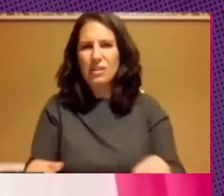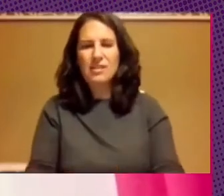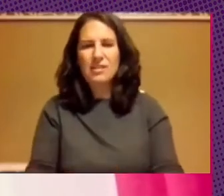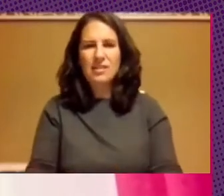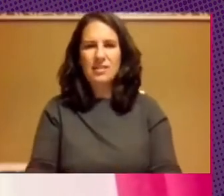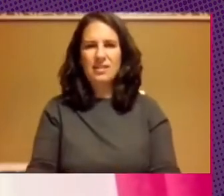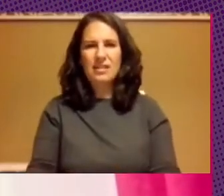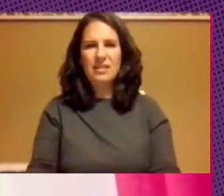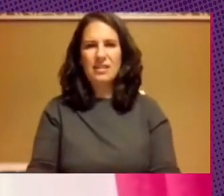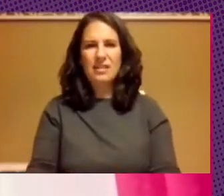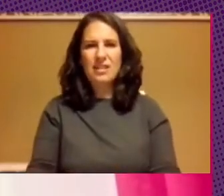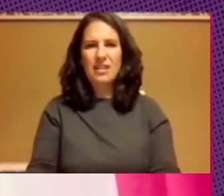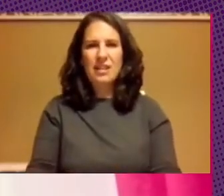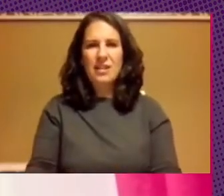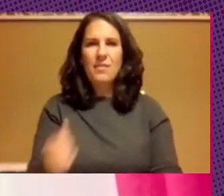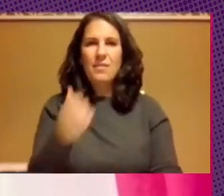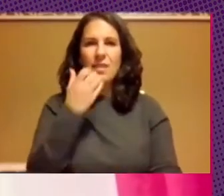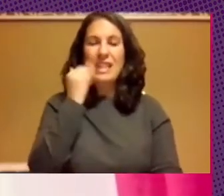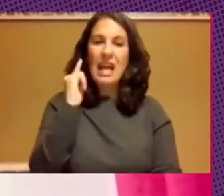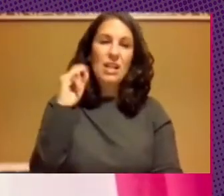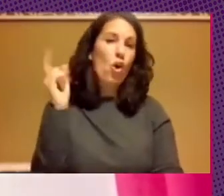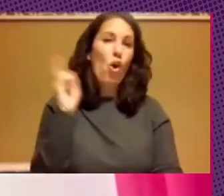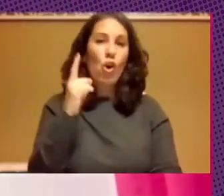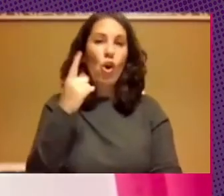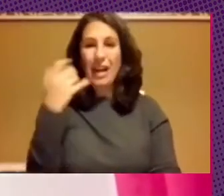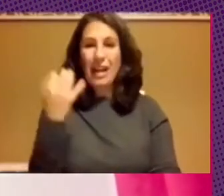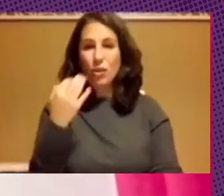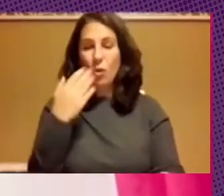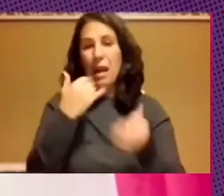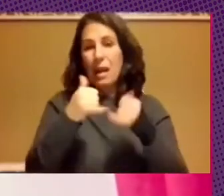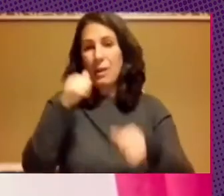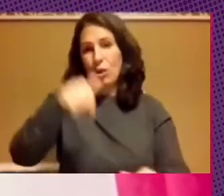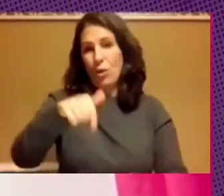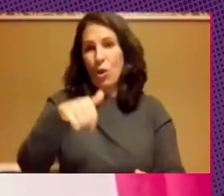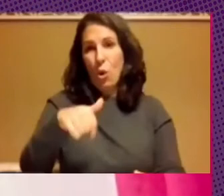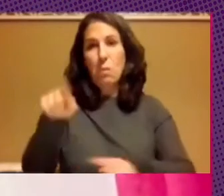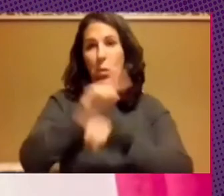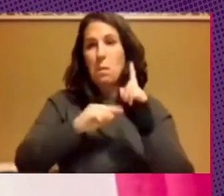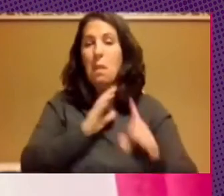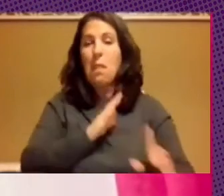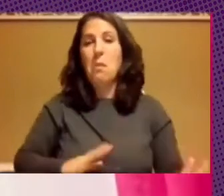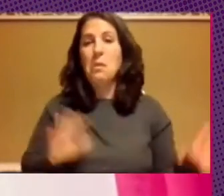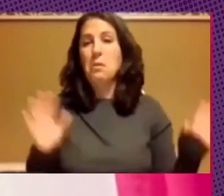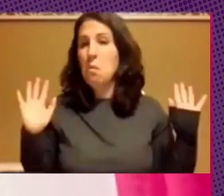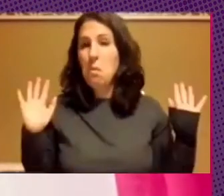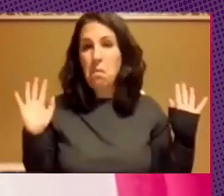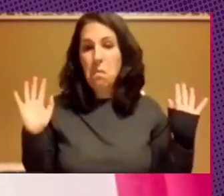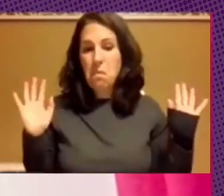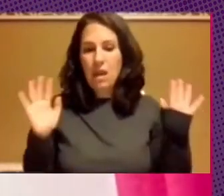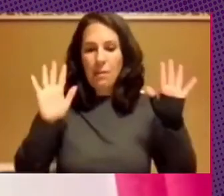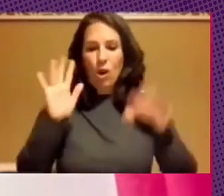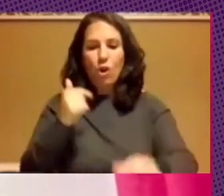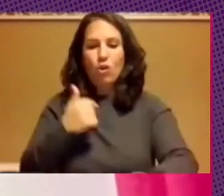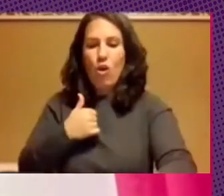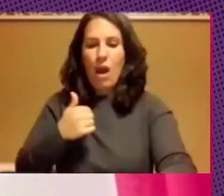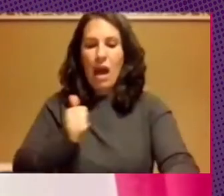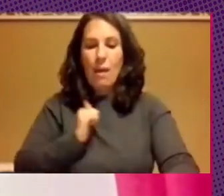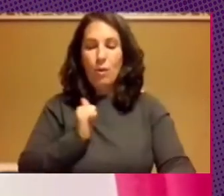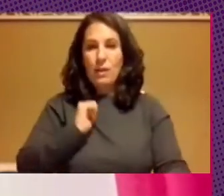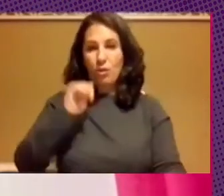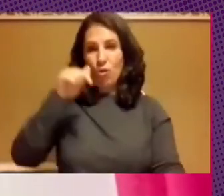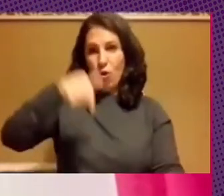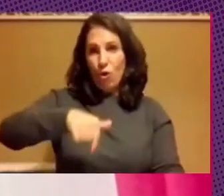y si bien eso no tiene riesgo bueno para el evento del día de hoy por ahora no hemos tenido ningún problema pero aprovecho que este evento de hoy